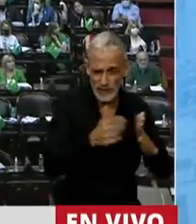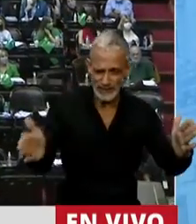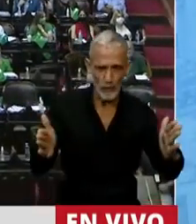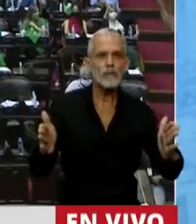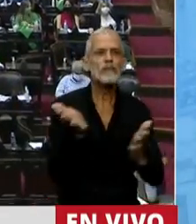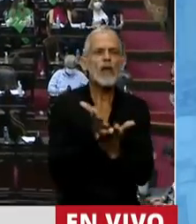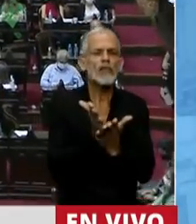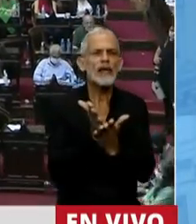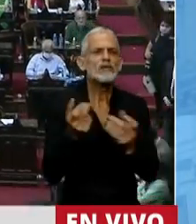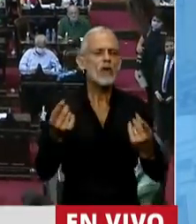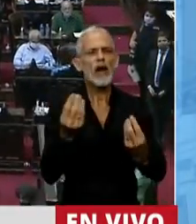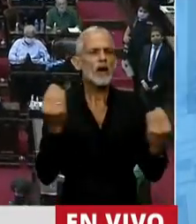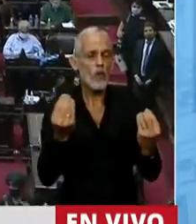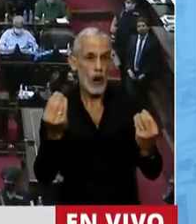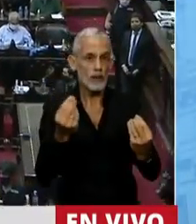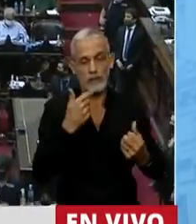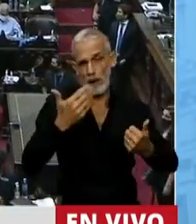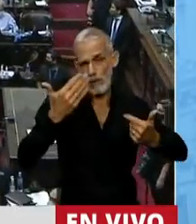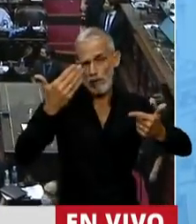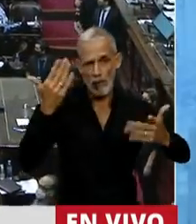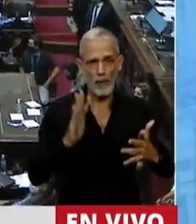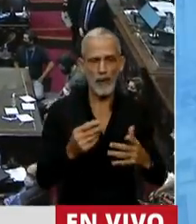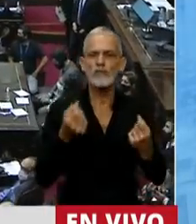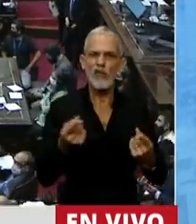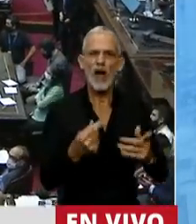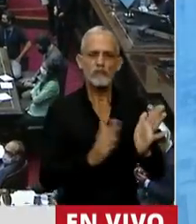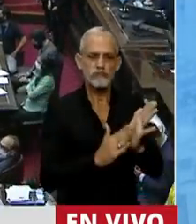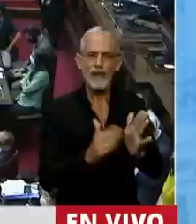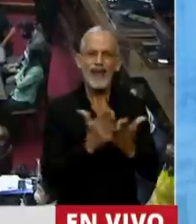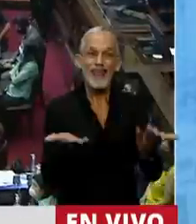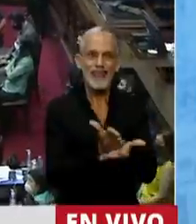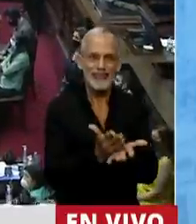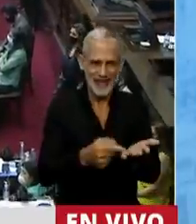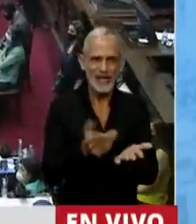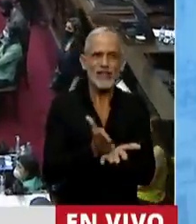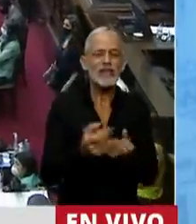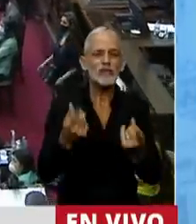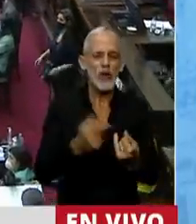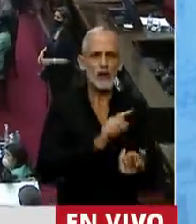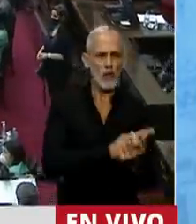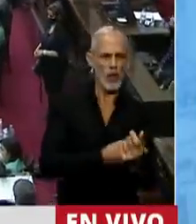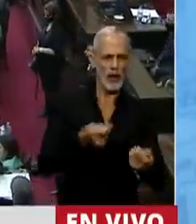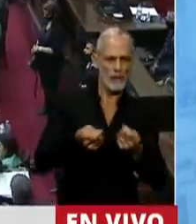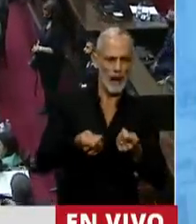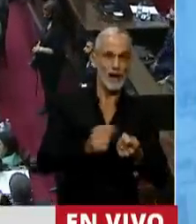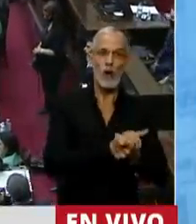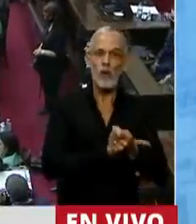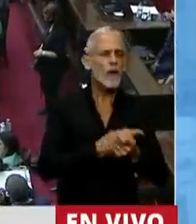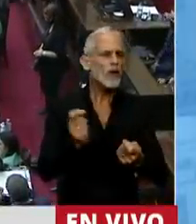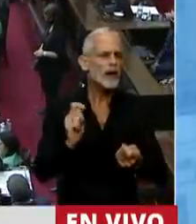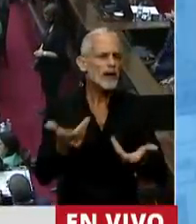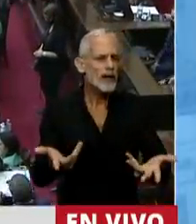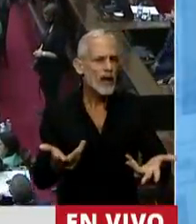derecho? Sino una práctica discursiva que legitima las distribuciones y dinámicas del poder. Y ese poder, señor